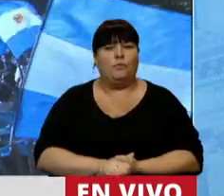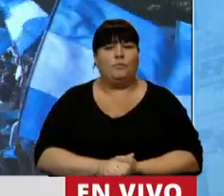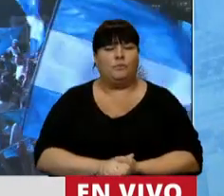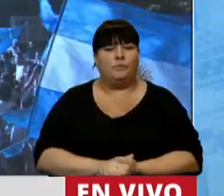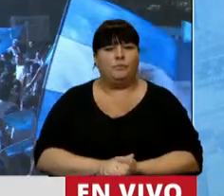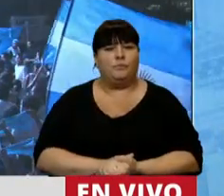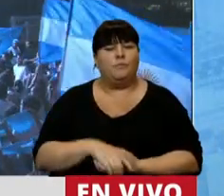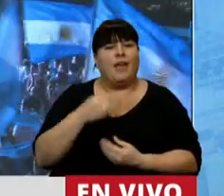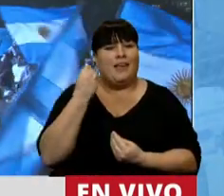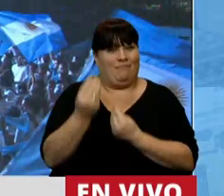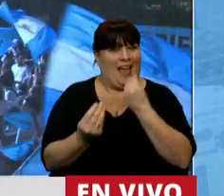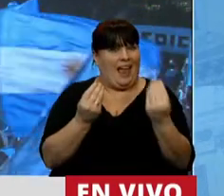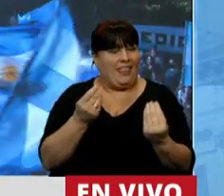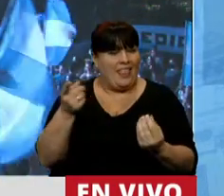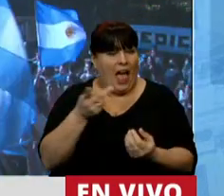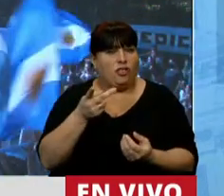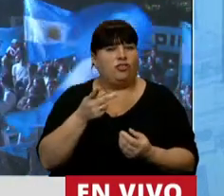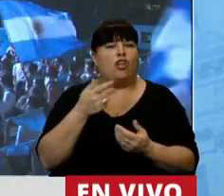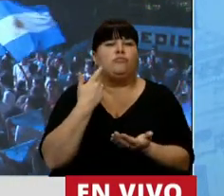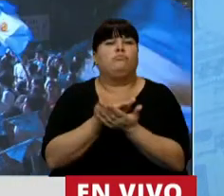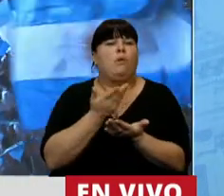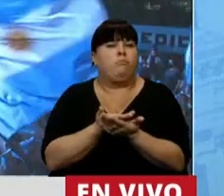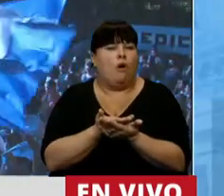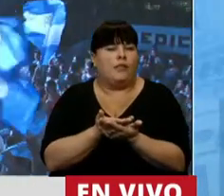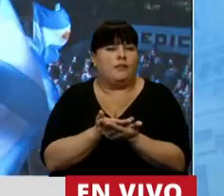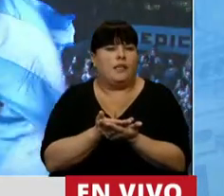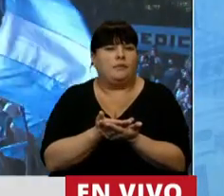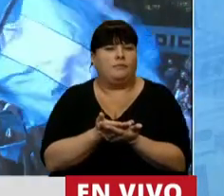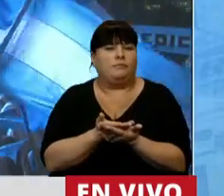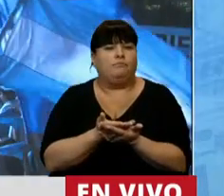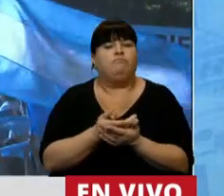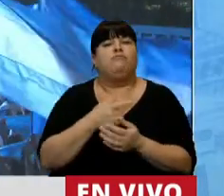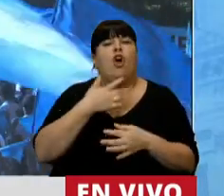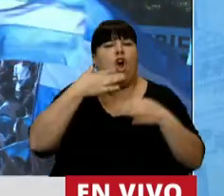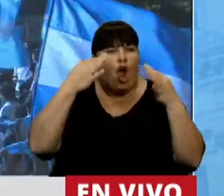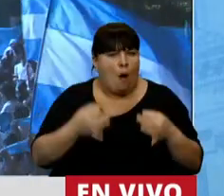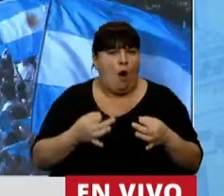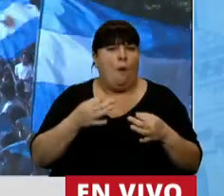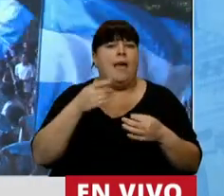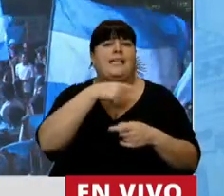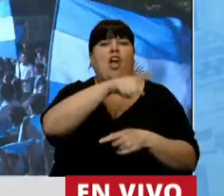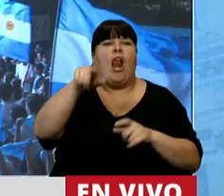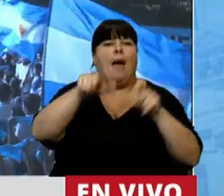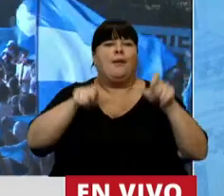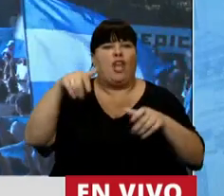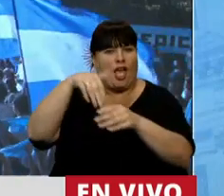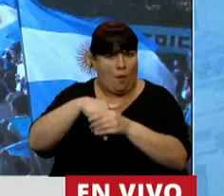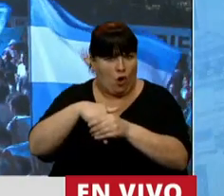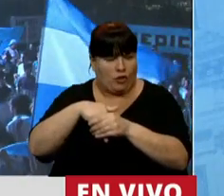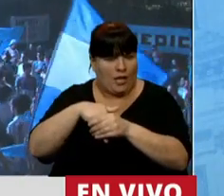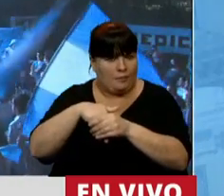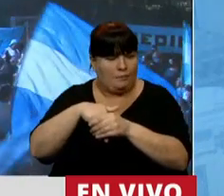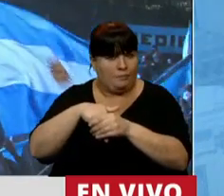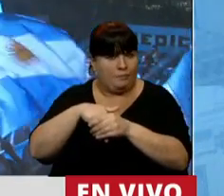los candidatos proponen, se comprometen con el electorado y muchos